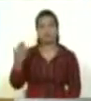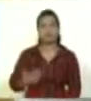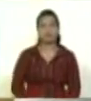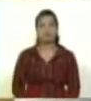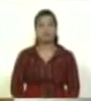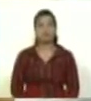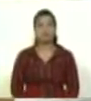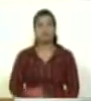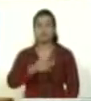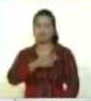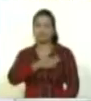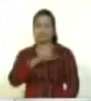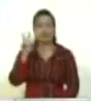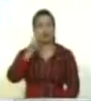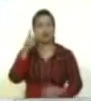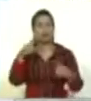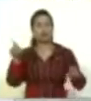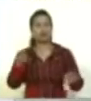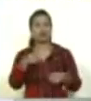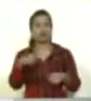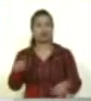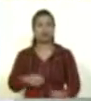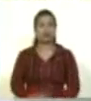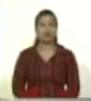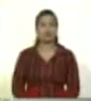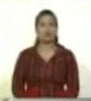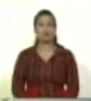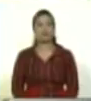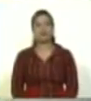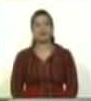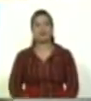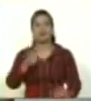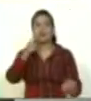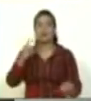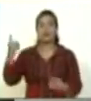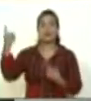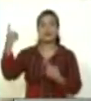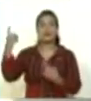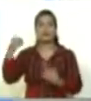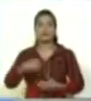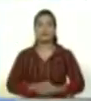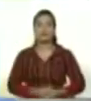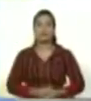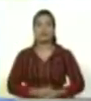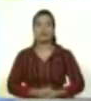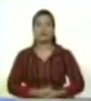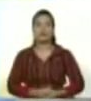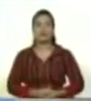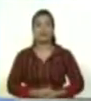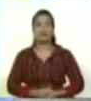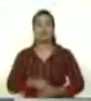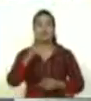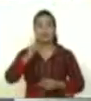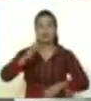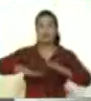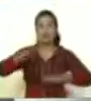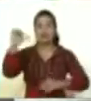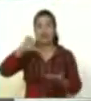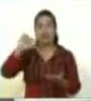Amante de la música venezolana y del género salsero.